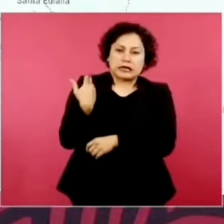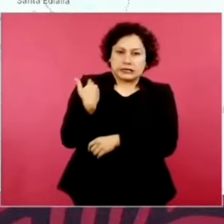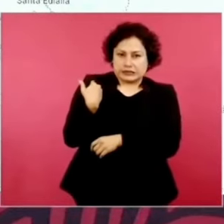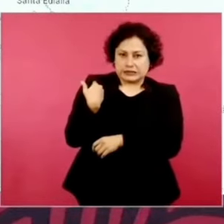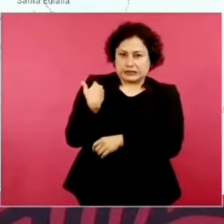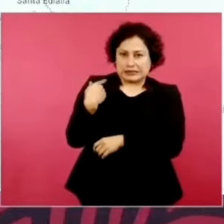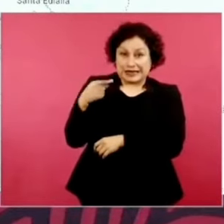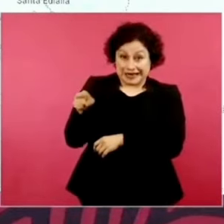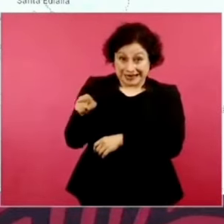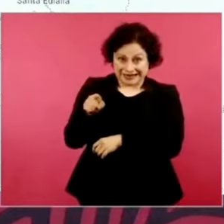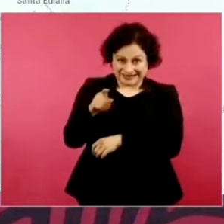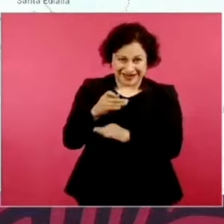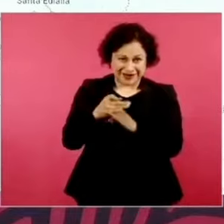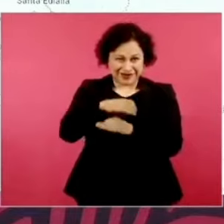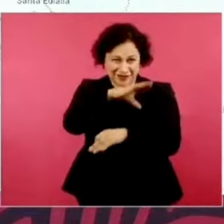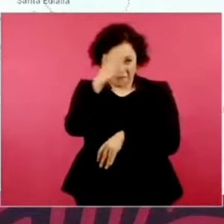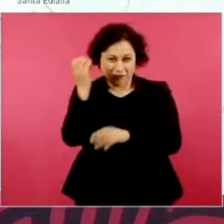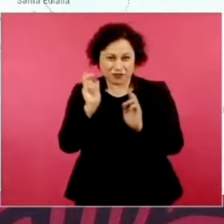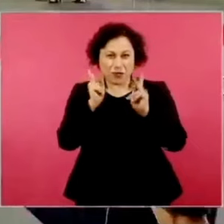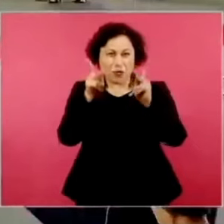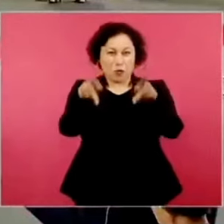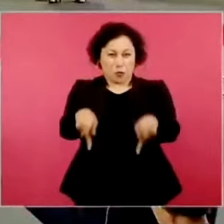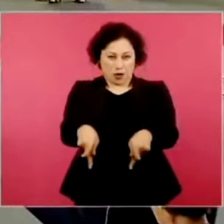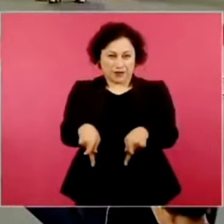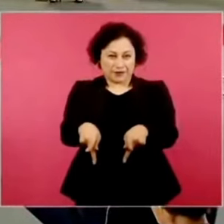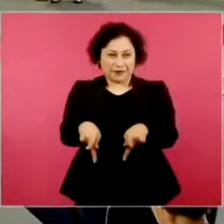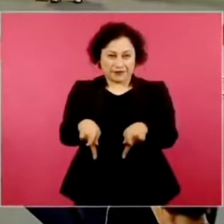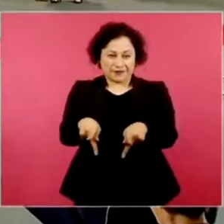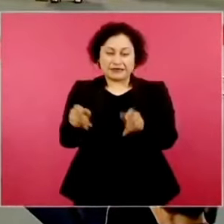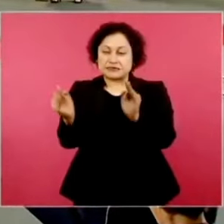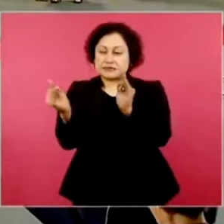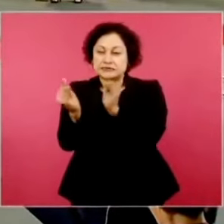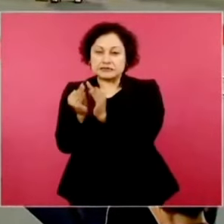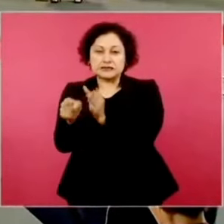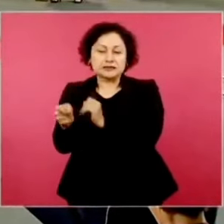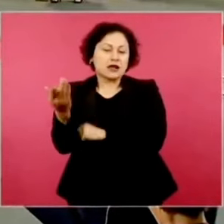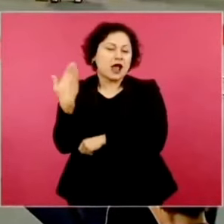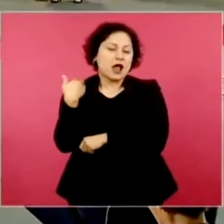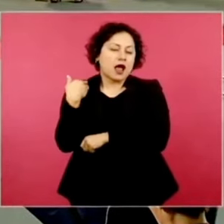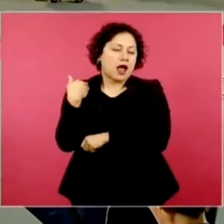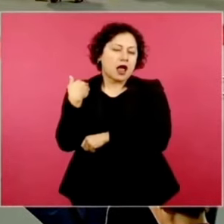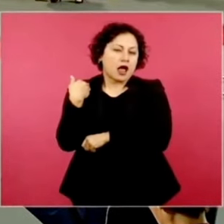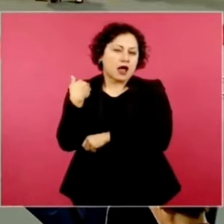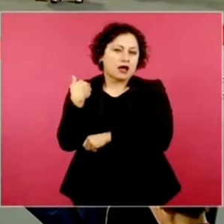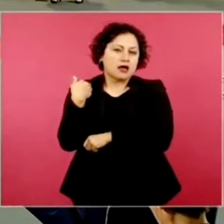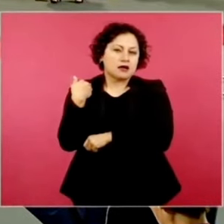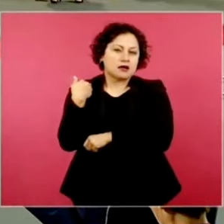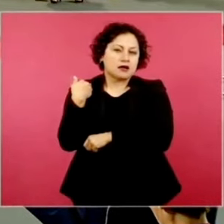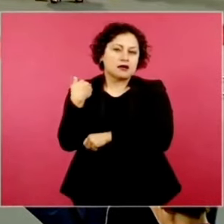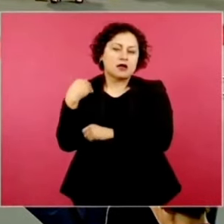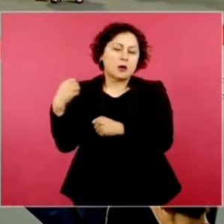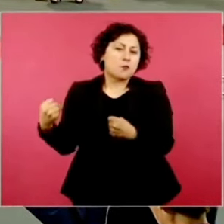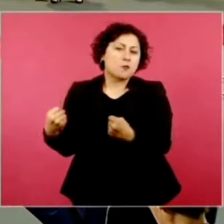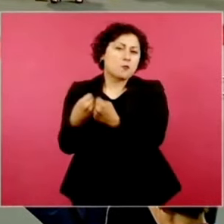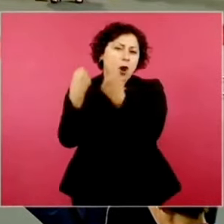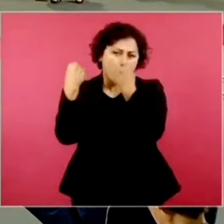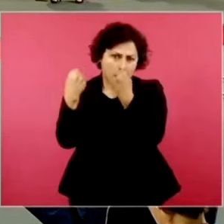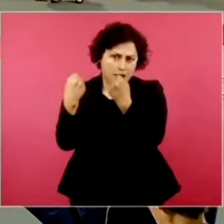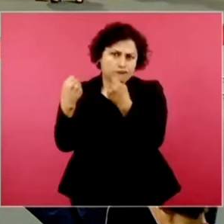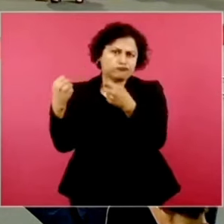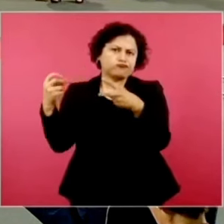el puente que les mostramos, por ahí cerca hubo un enfrentamiento. Ahí tenemos